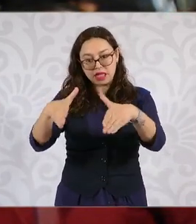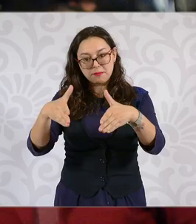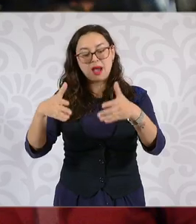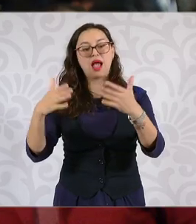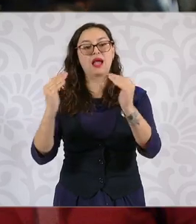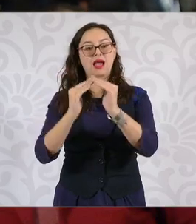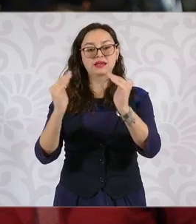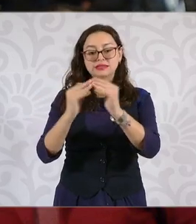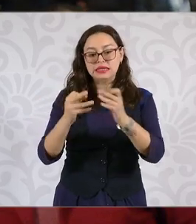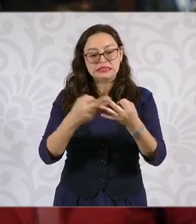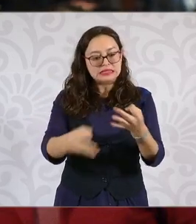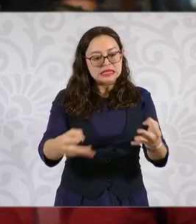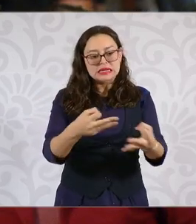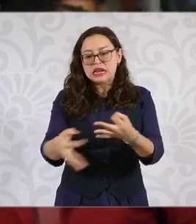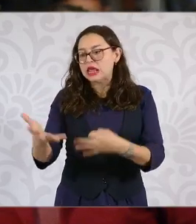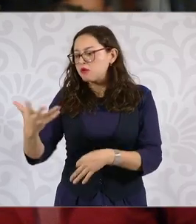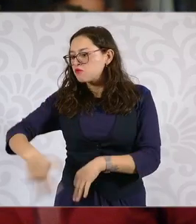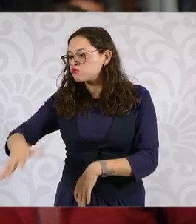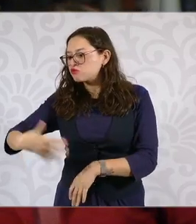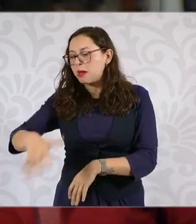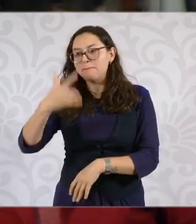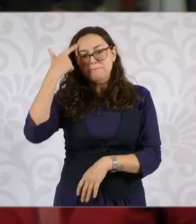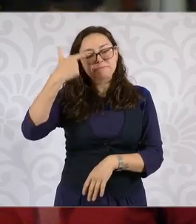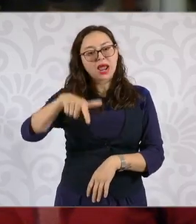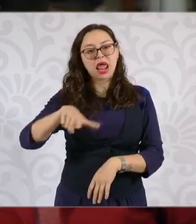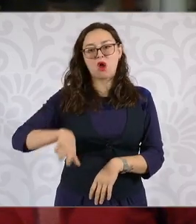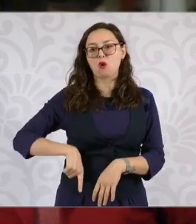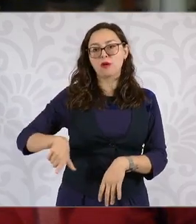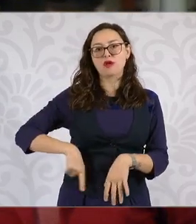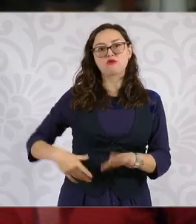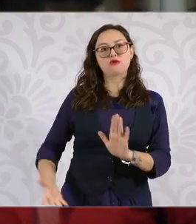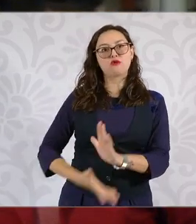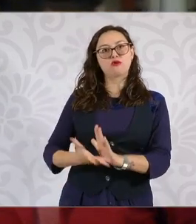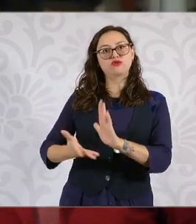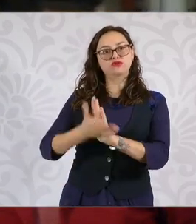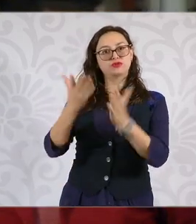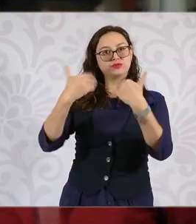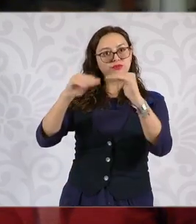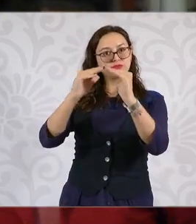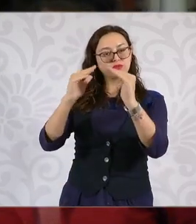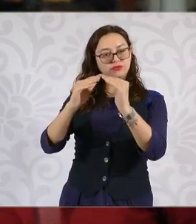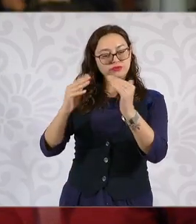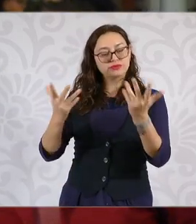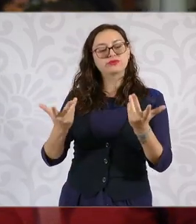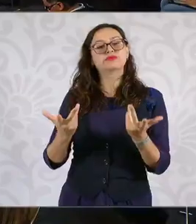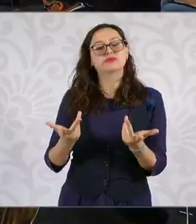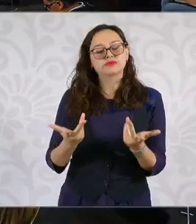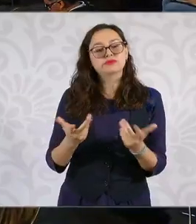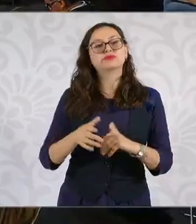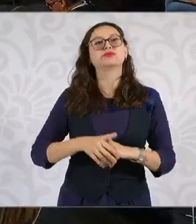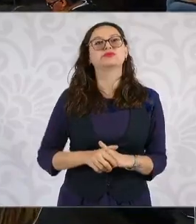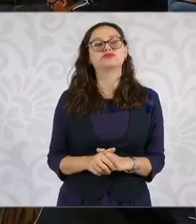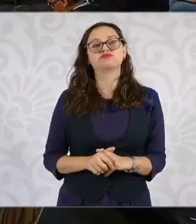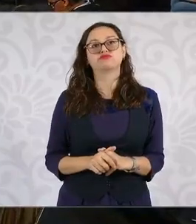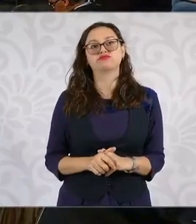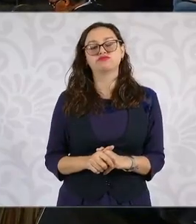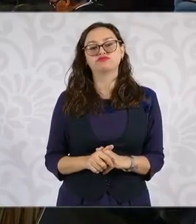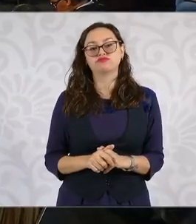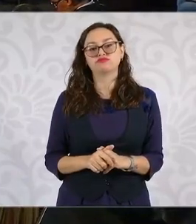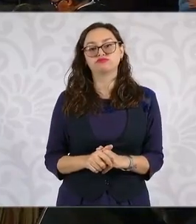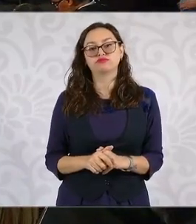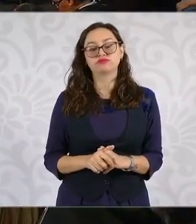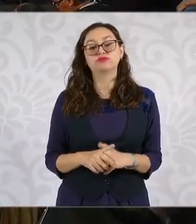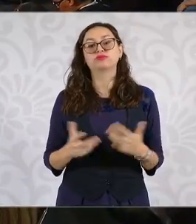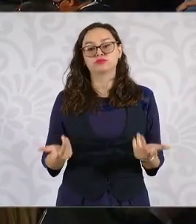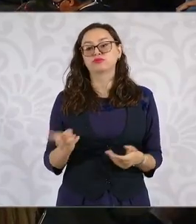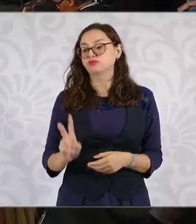los terrenos factibles para cumplir con este programa tan ambicioso de vivienda y podría así que si ya me